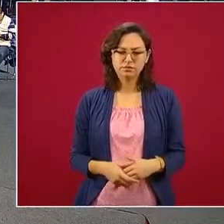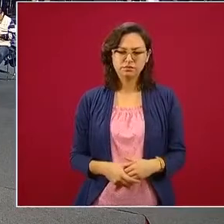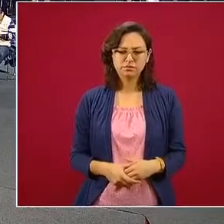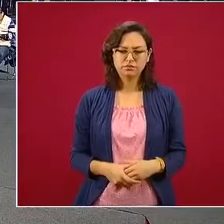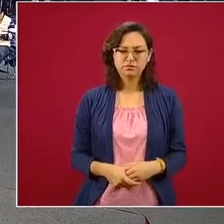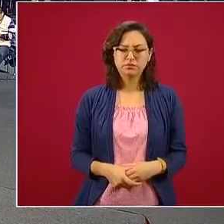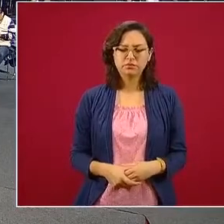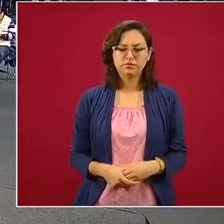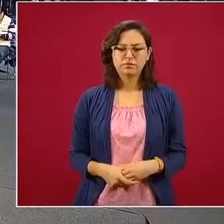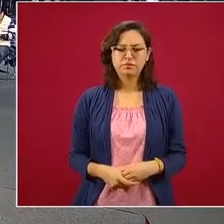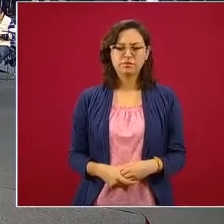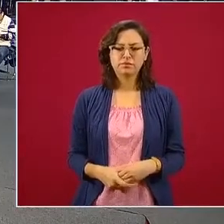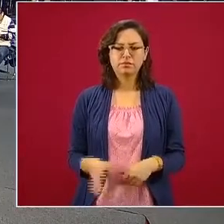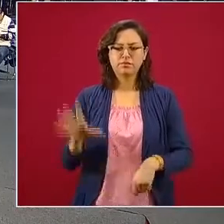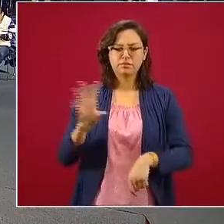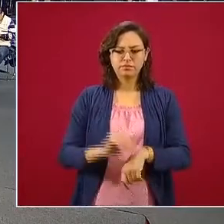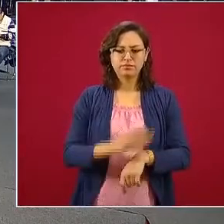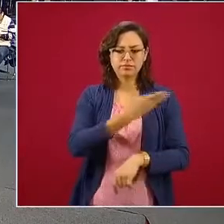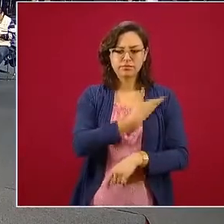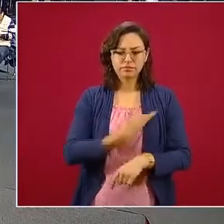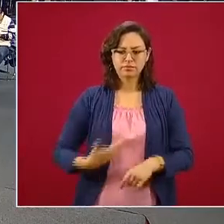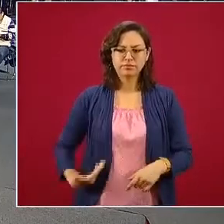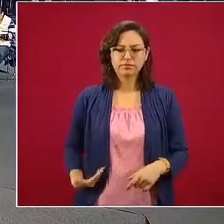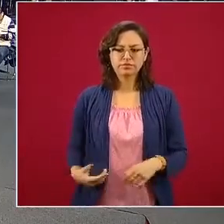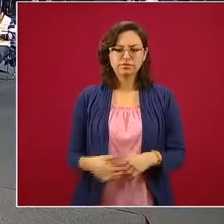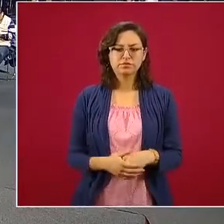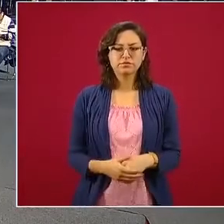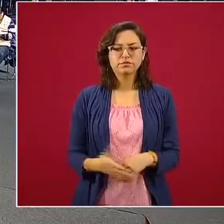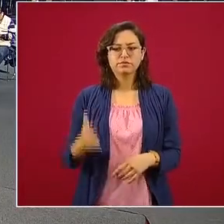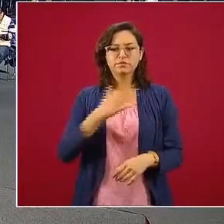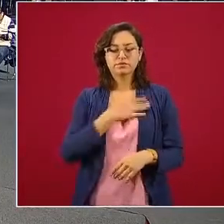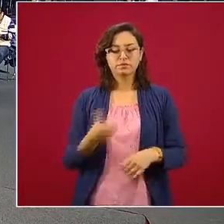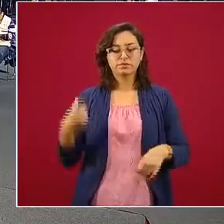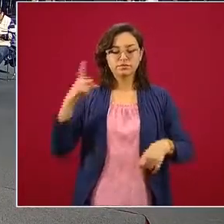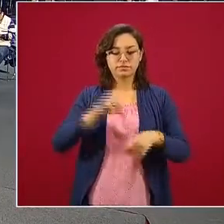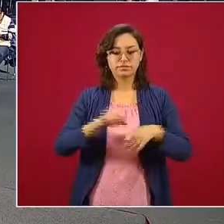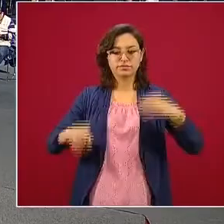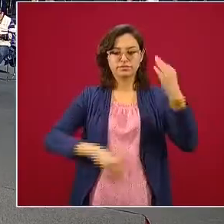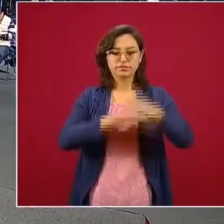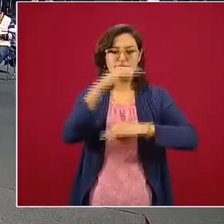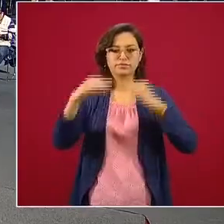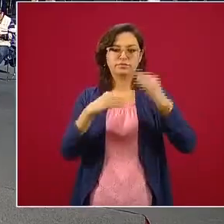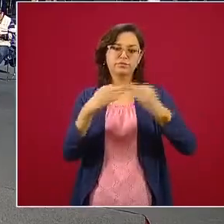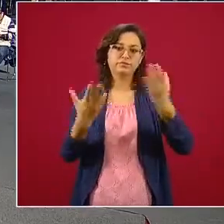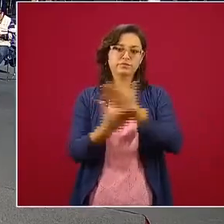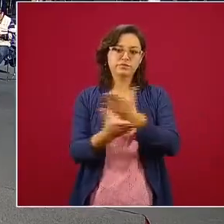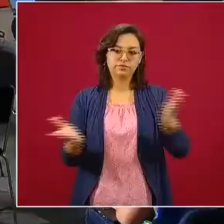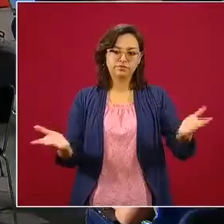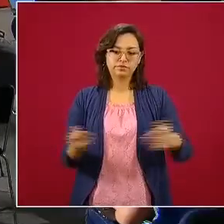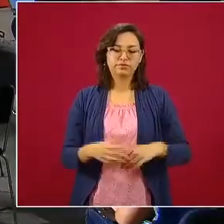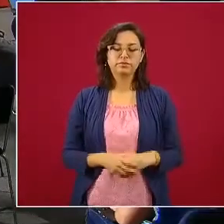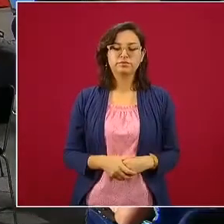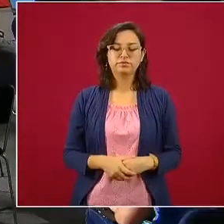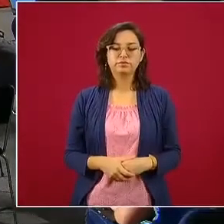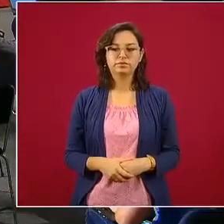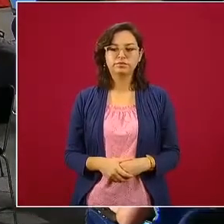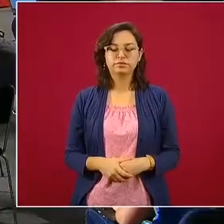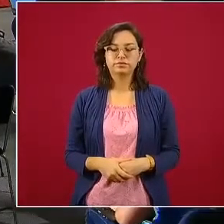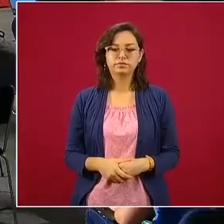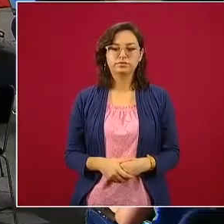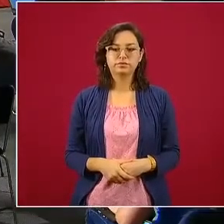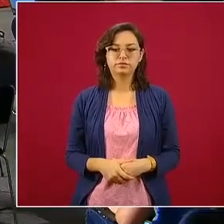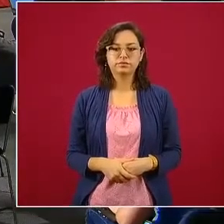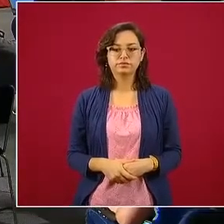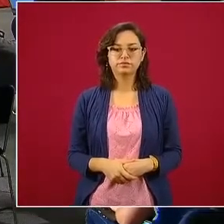Con su permiso, señor presidente. Muy buenos días, tengan todas y todos ustedes. Para mí es muy grato